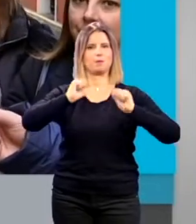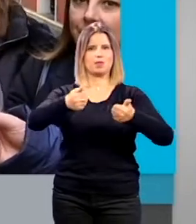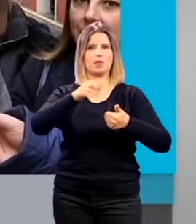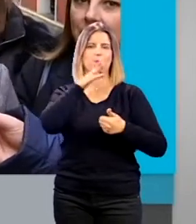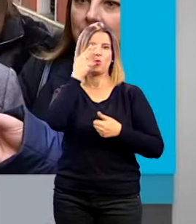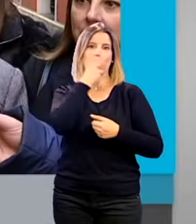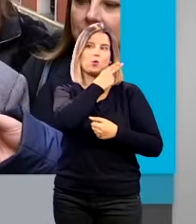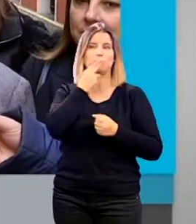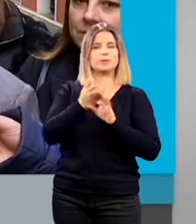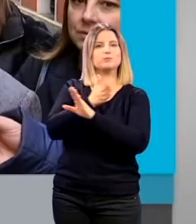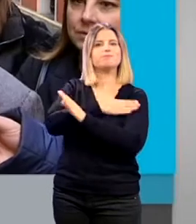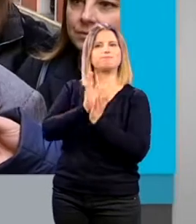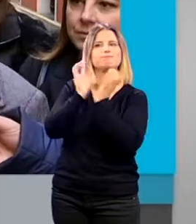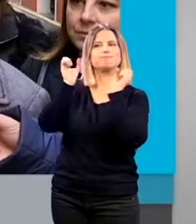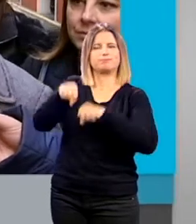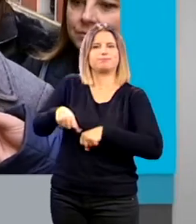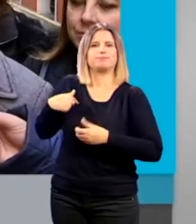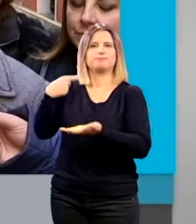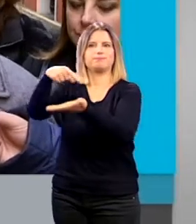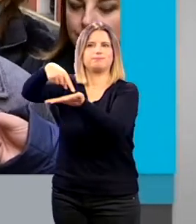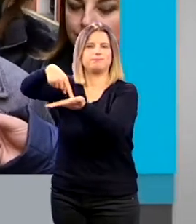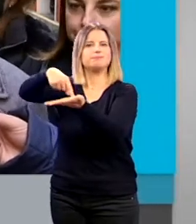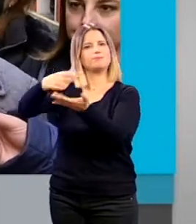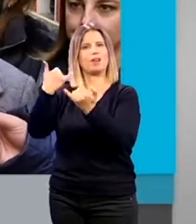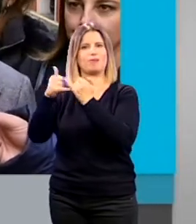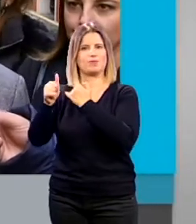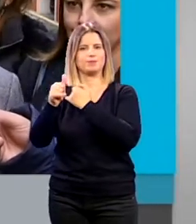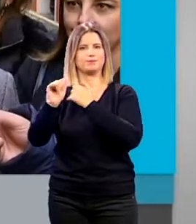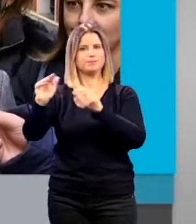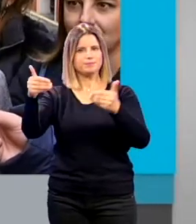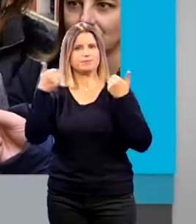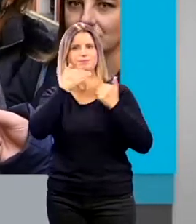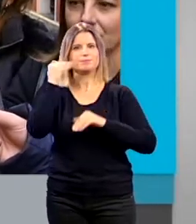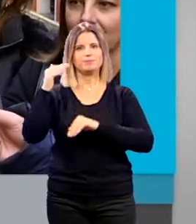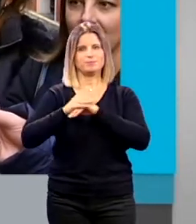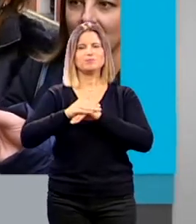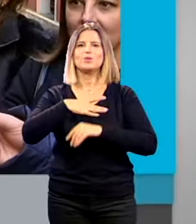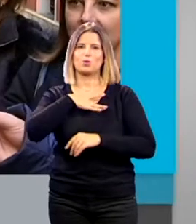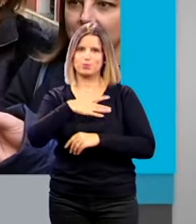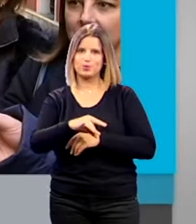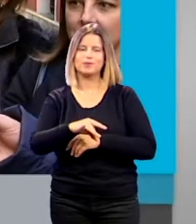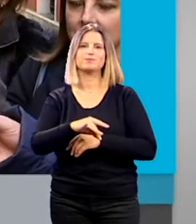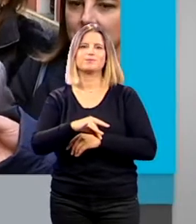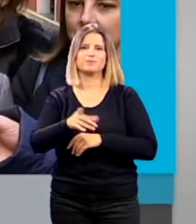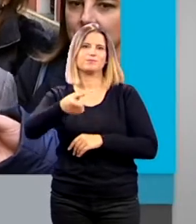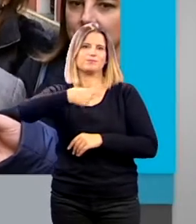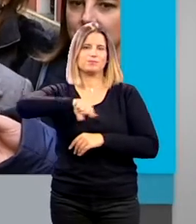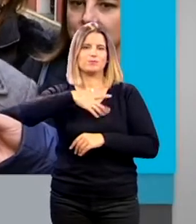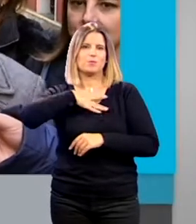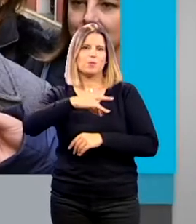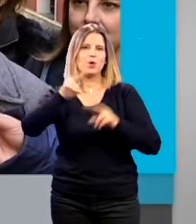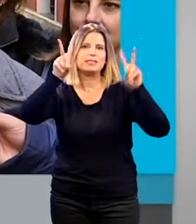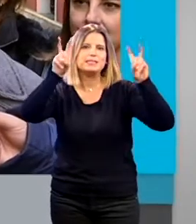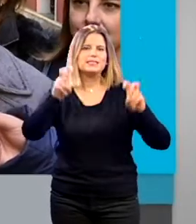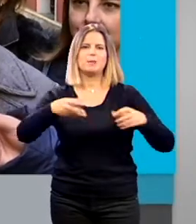compromiso que he reivindicado que he demandado al Gobierno de España y que entiendo que empiezan a dar respuestas para una cuestión